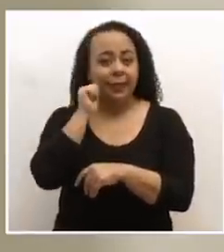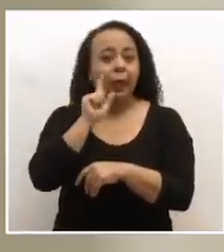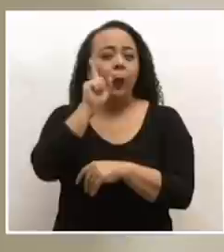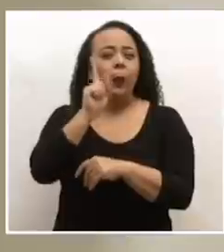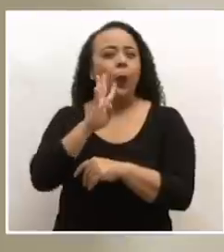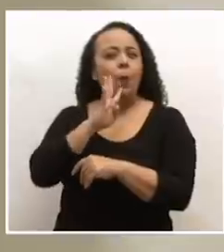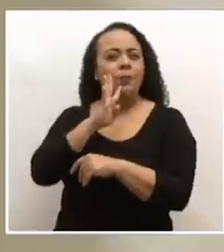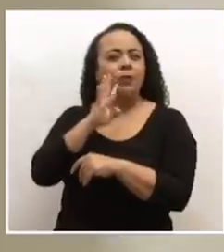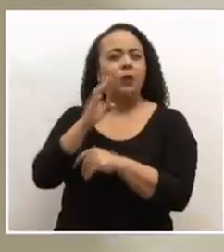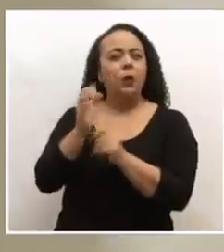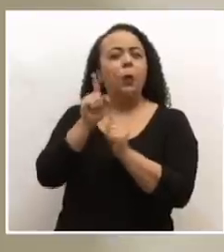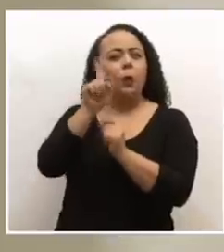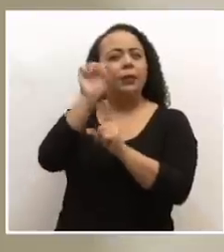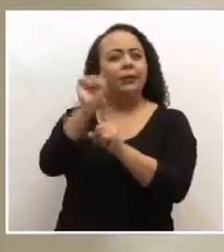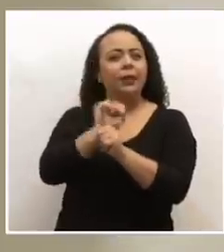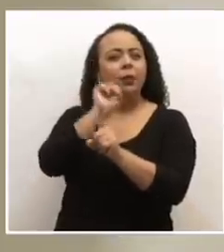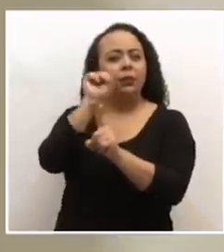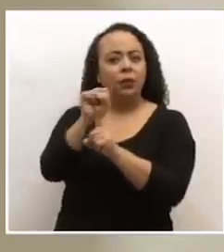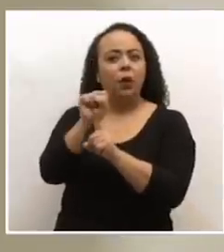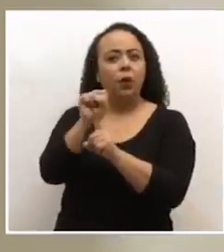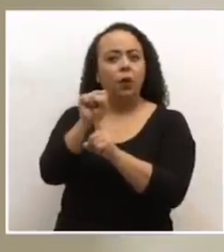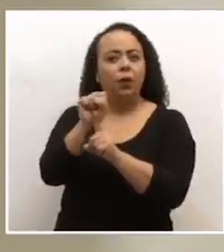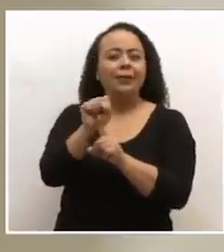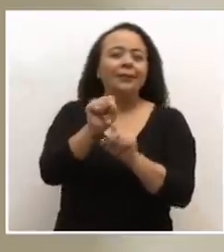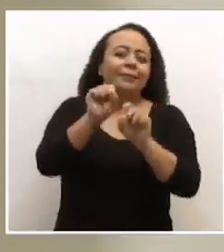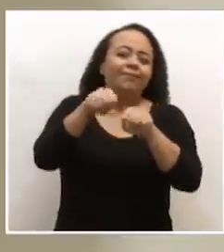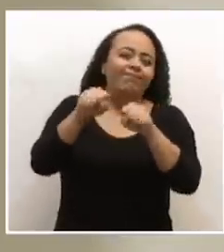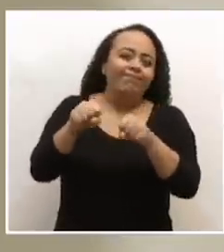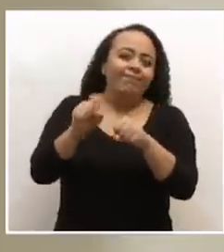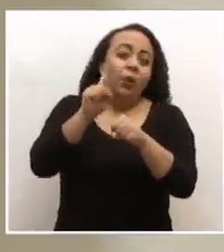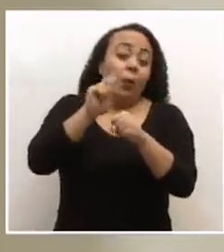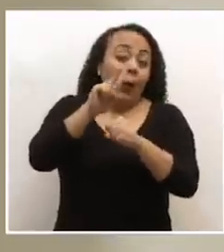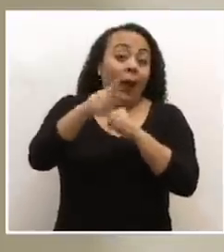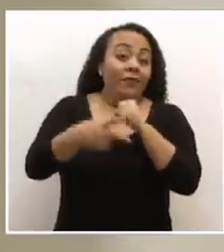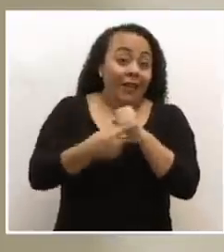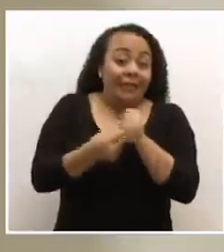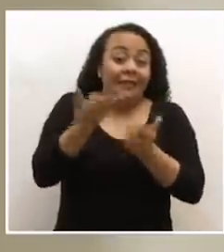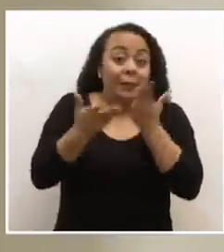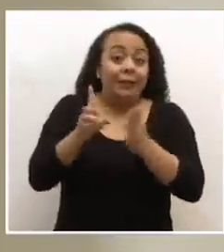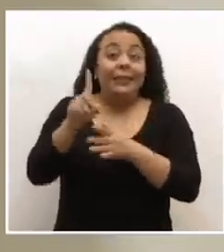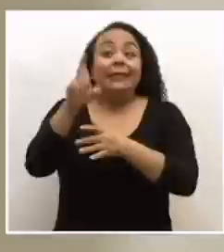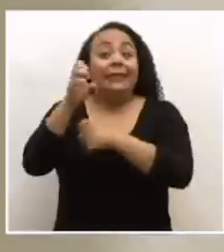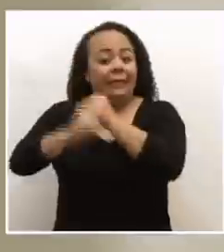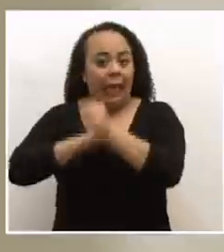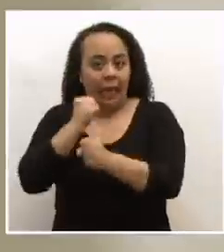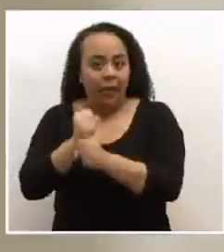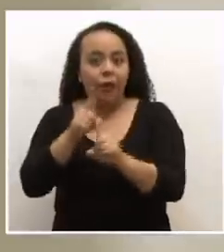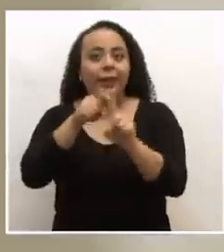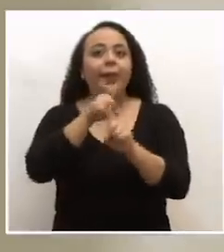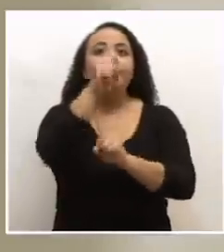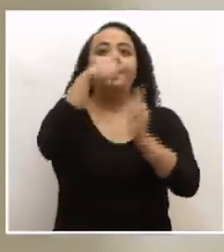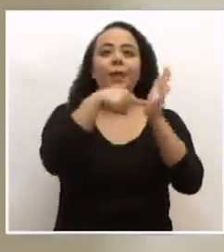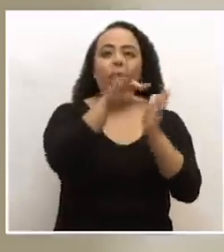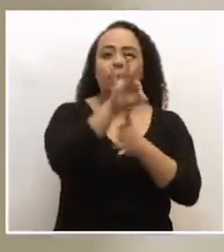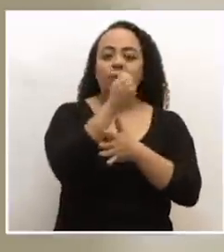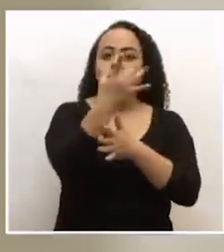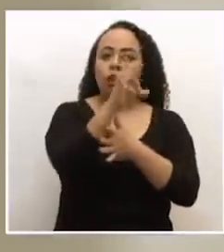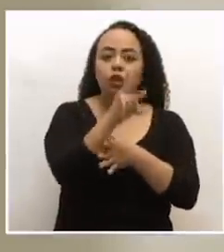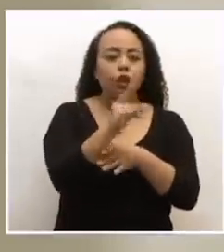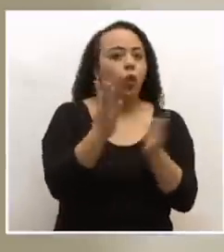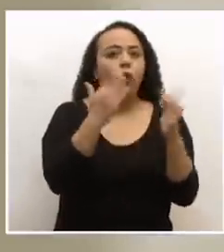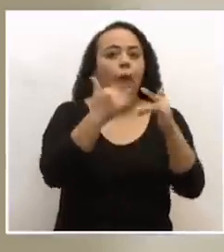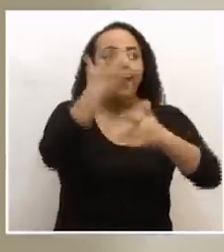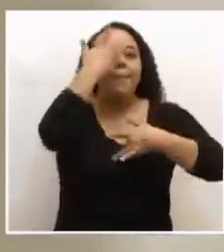conversación que tenía, es una situación posiblemente de una vez en un siglo, desde 1918 no tenemos una pandemia